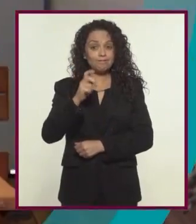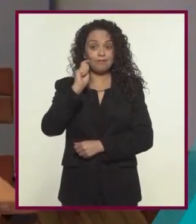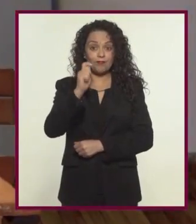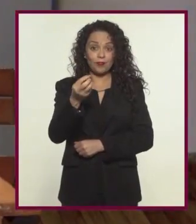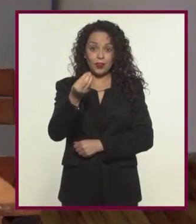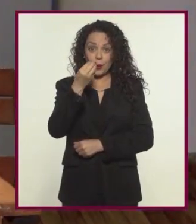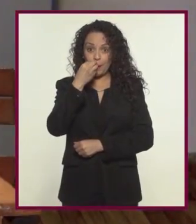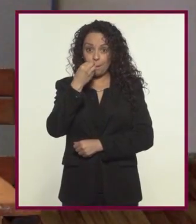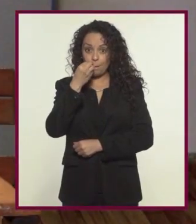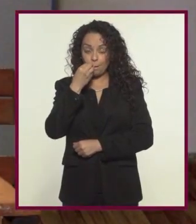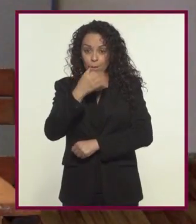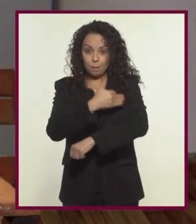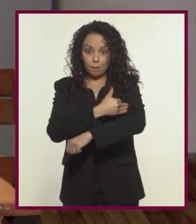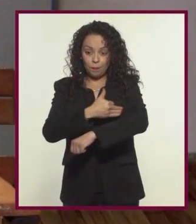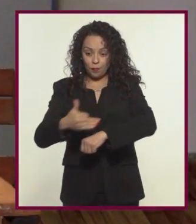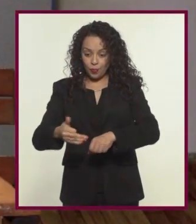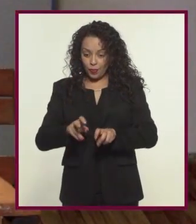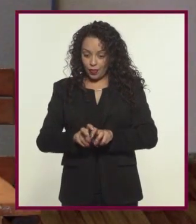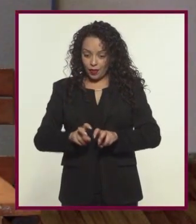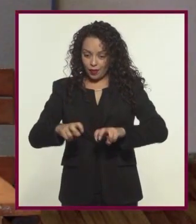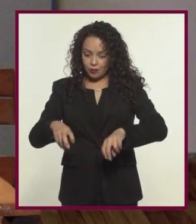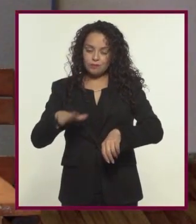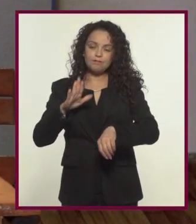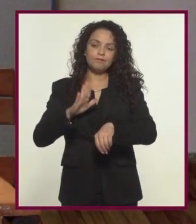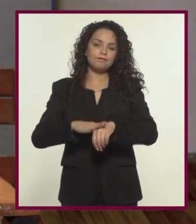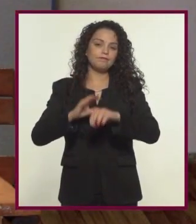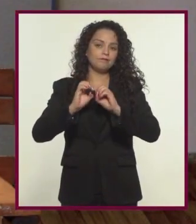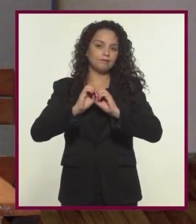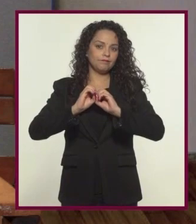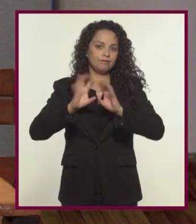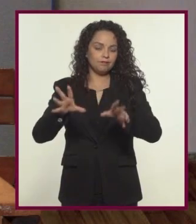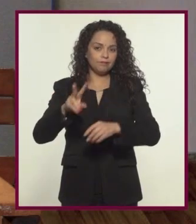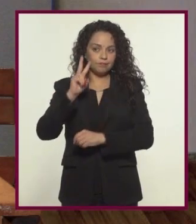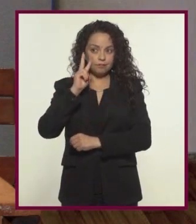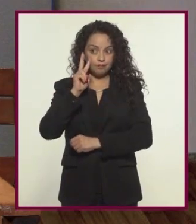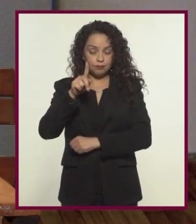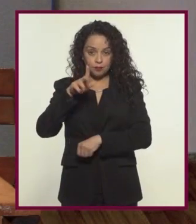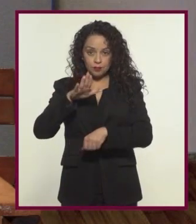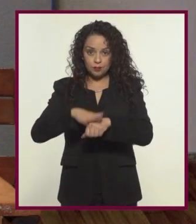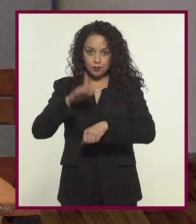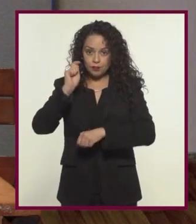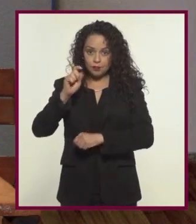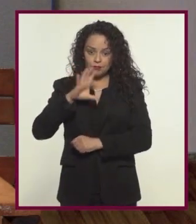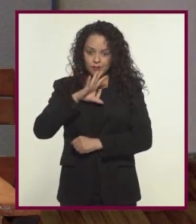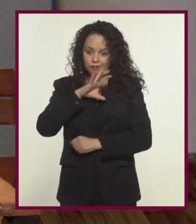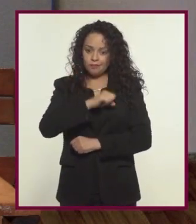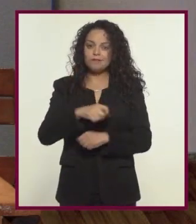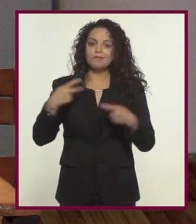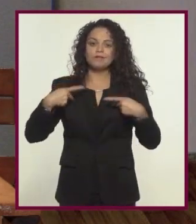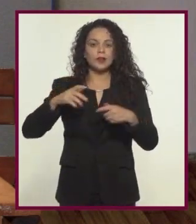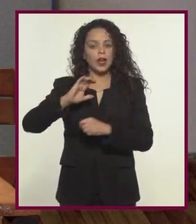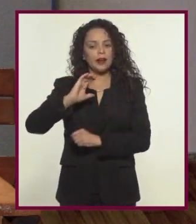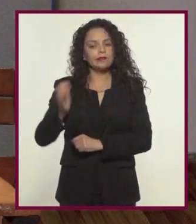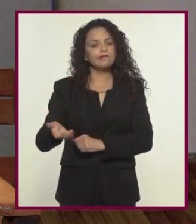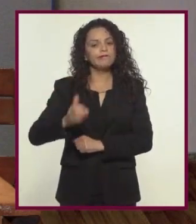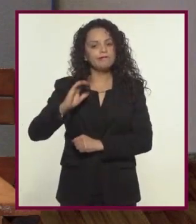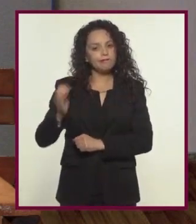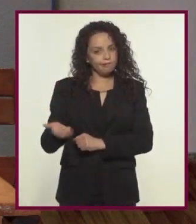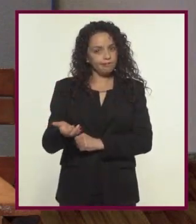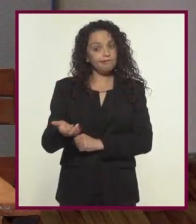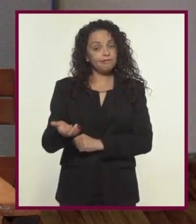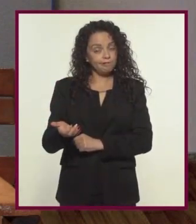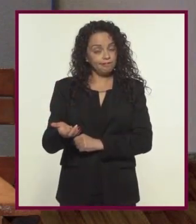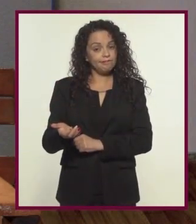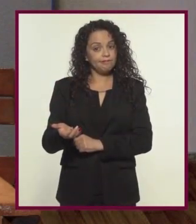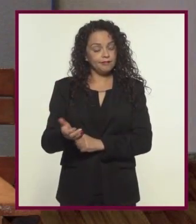Son estos momentos de las comidas familiares donde más claramente se manifiesta la preferencia de los consentidos